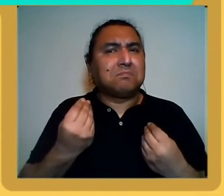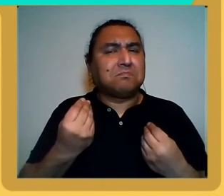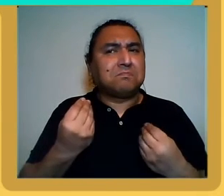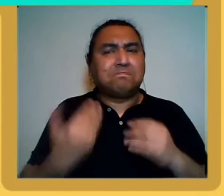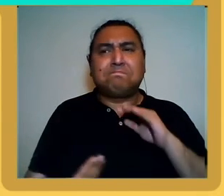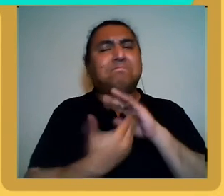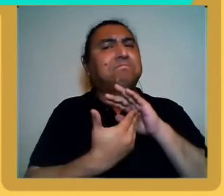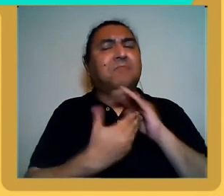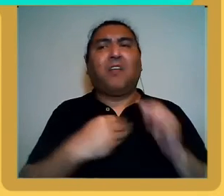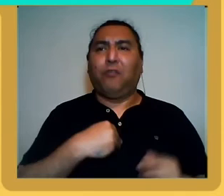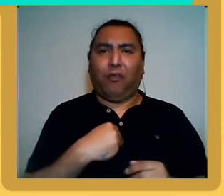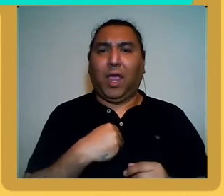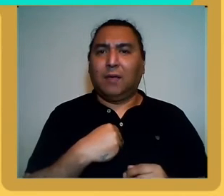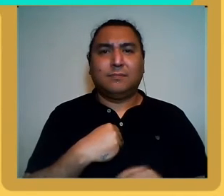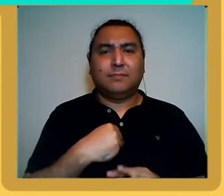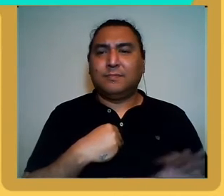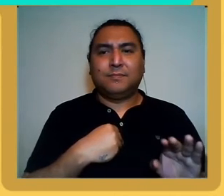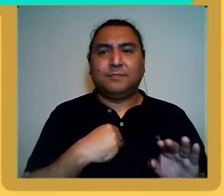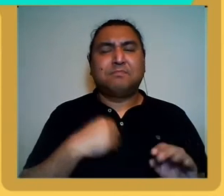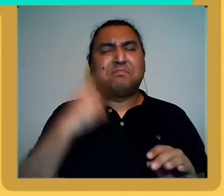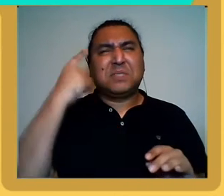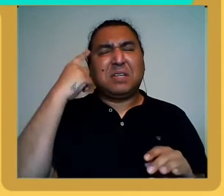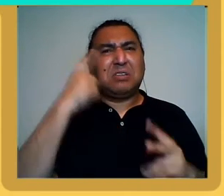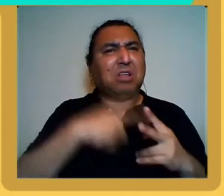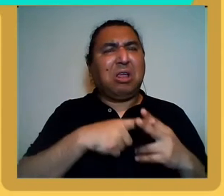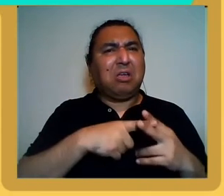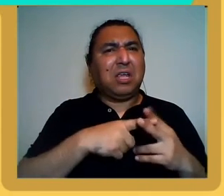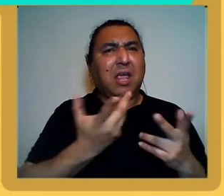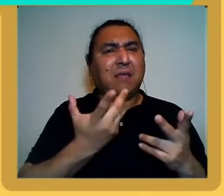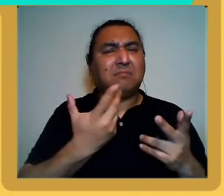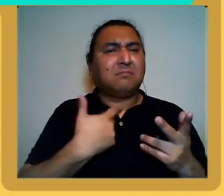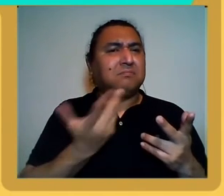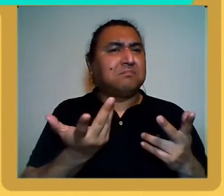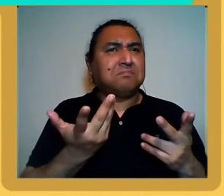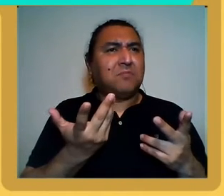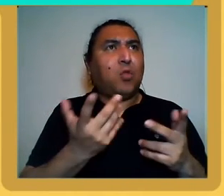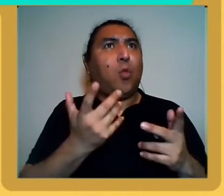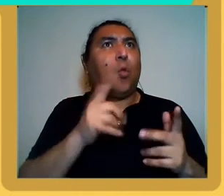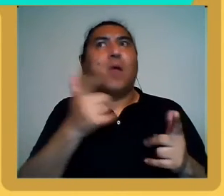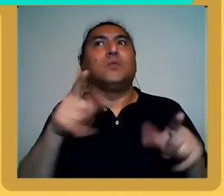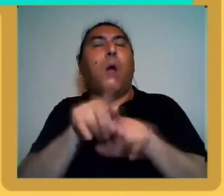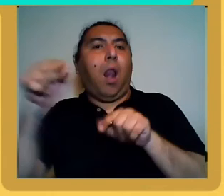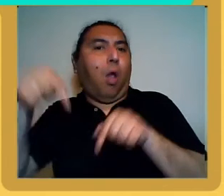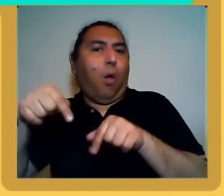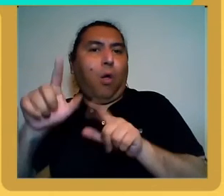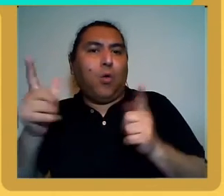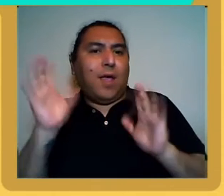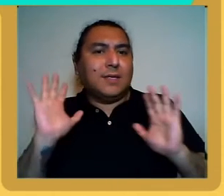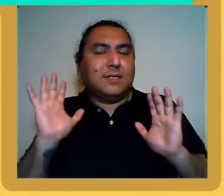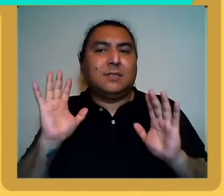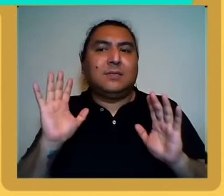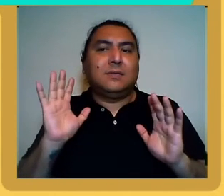pensando que todavía la tecnología era insistiente en los 90, no es la dimensión que tiene hoy y la que va a tener en cinco